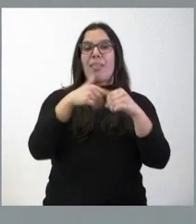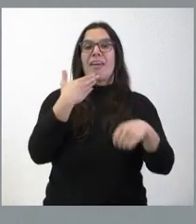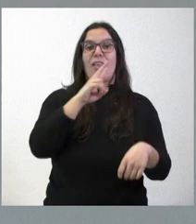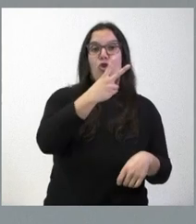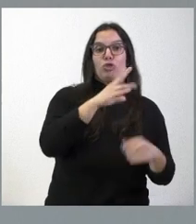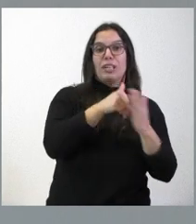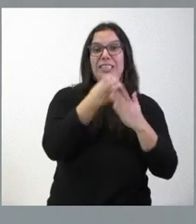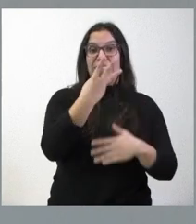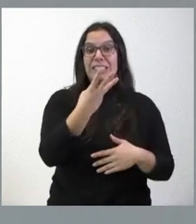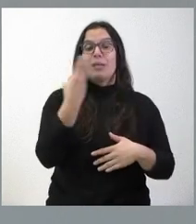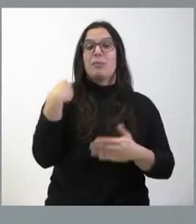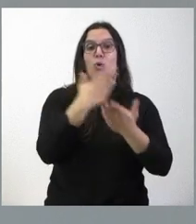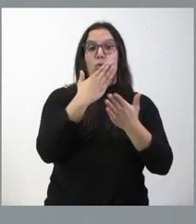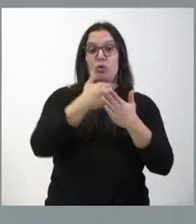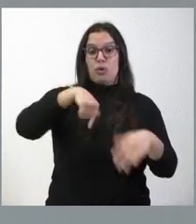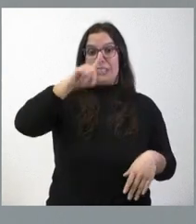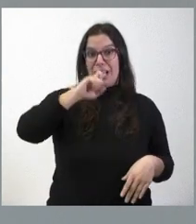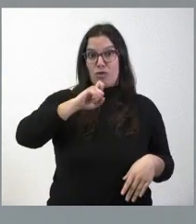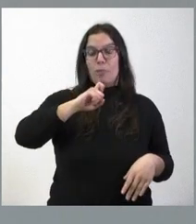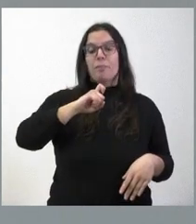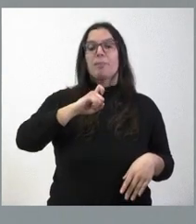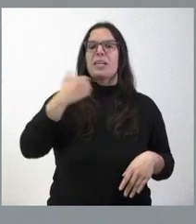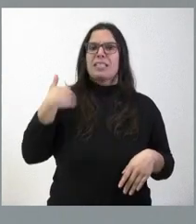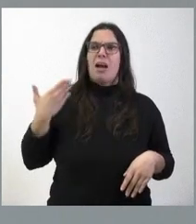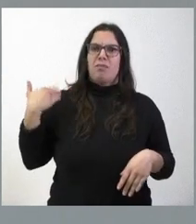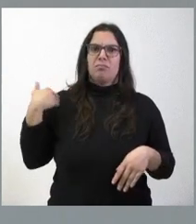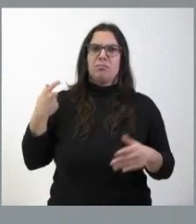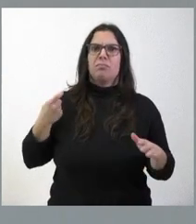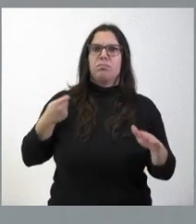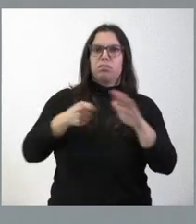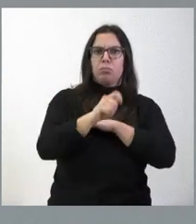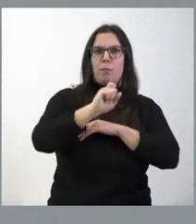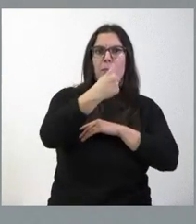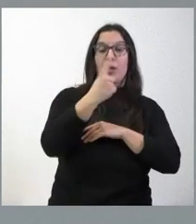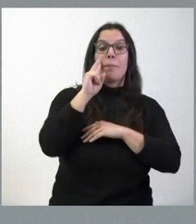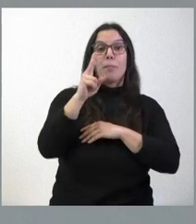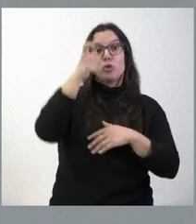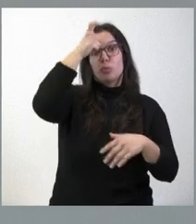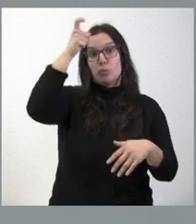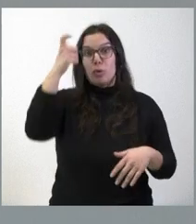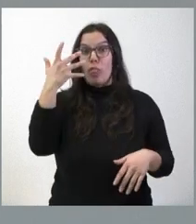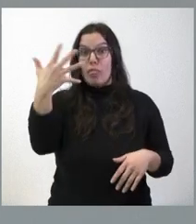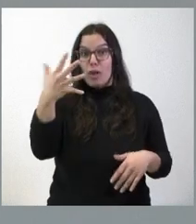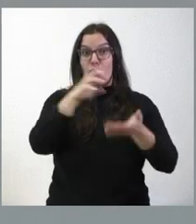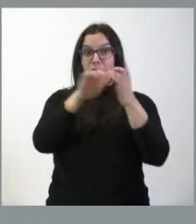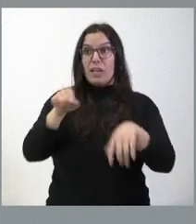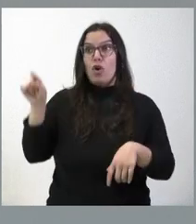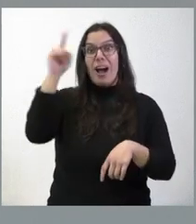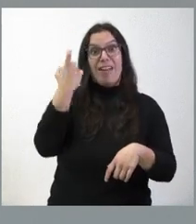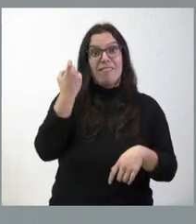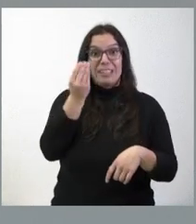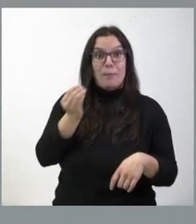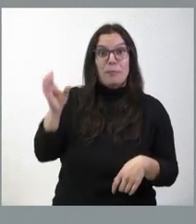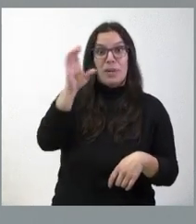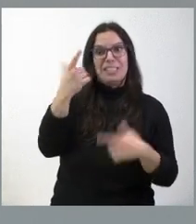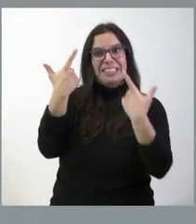22-23. Ya habíamos hecho una primera aportación y vemos ahora que hay cinco localidades de Castilla y León donde es necesario una